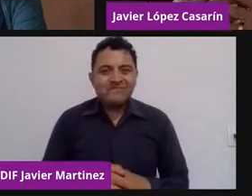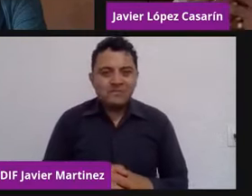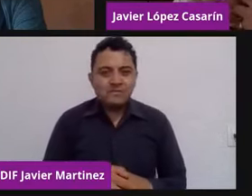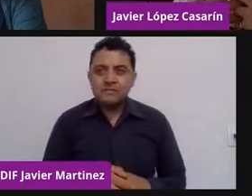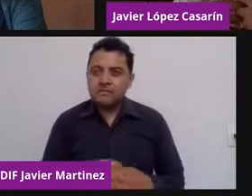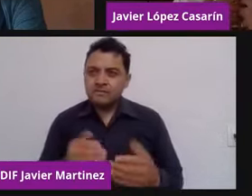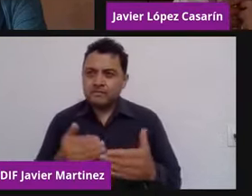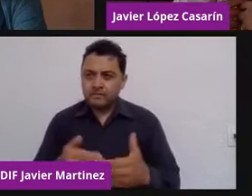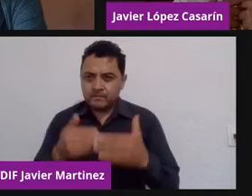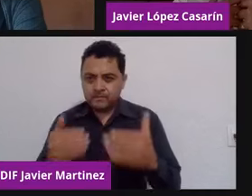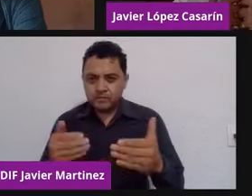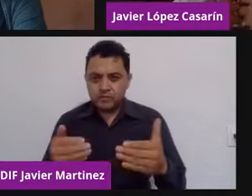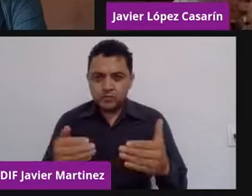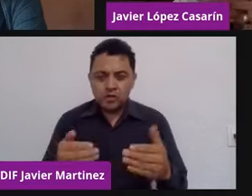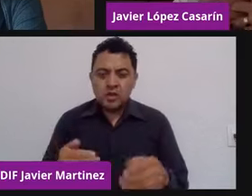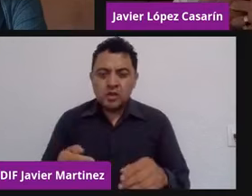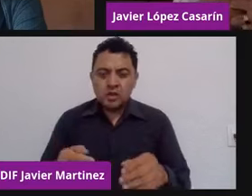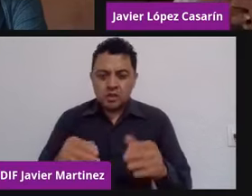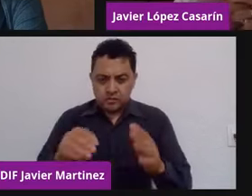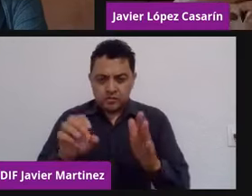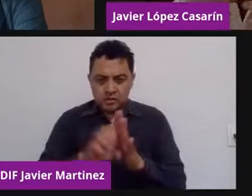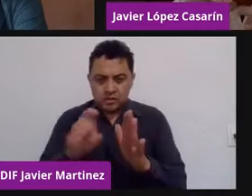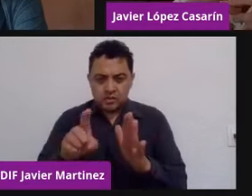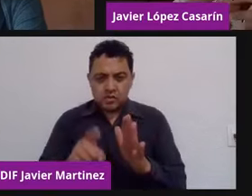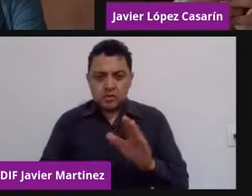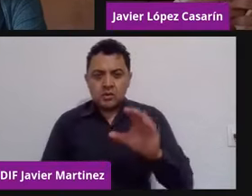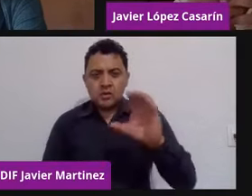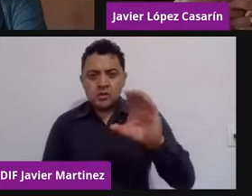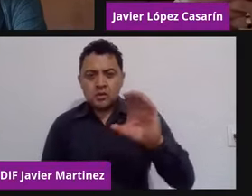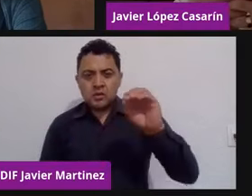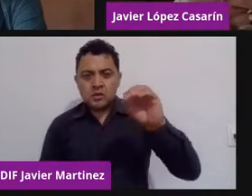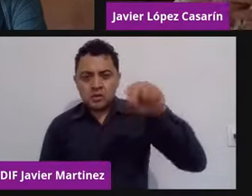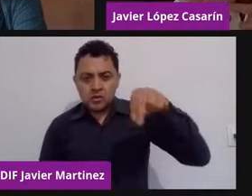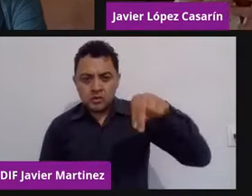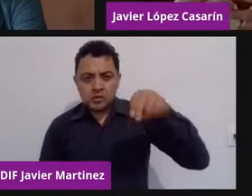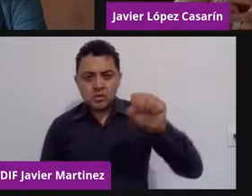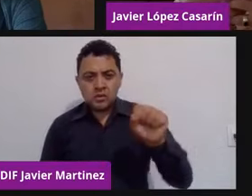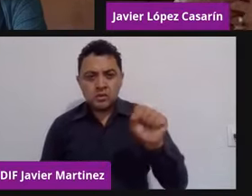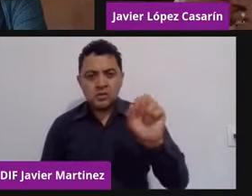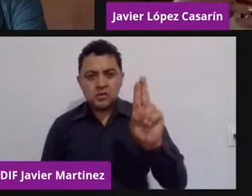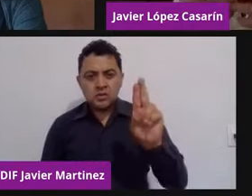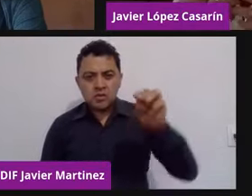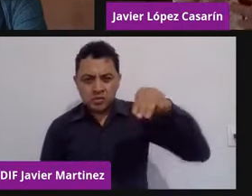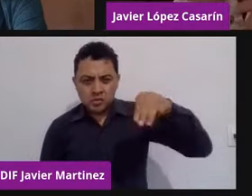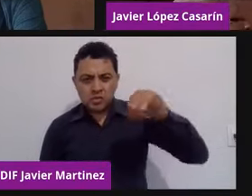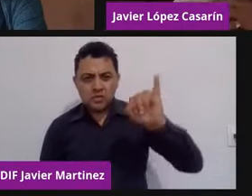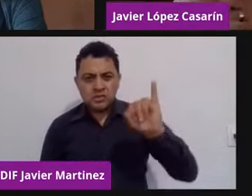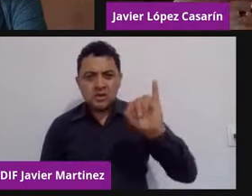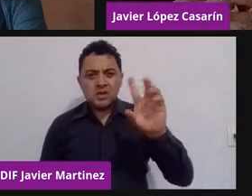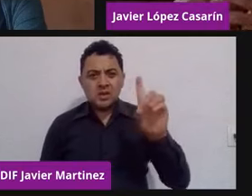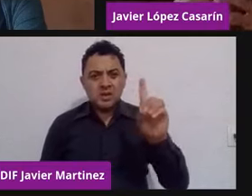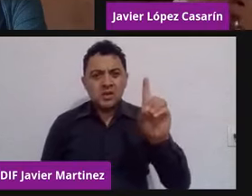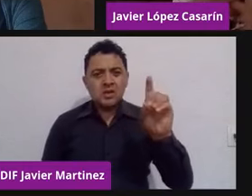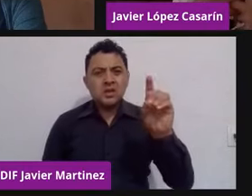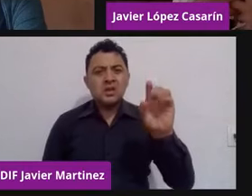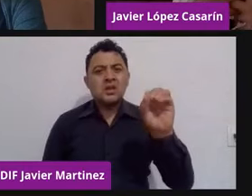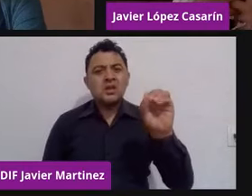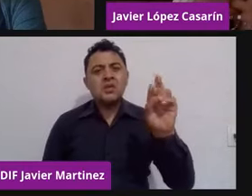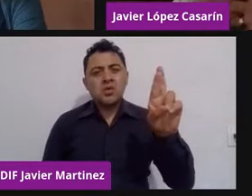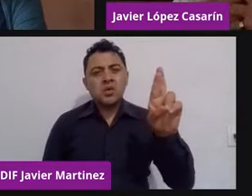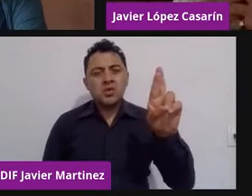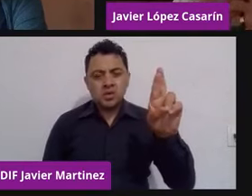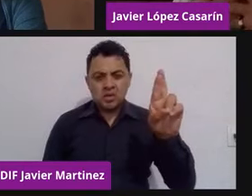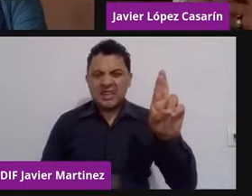del consumidor. Pues hoy día, a fin de cuentas, vamos a asociar la palabra prosumidor o prosumer